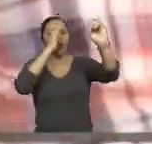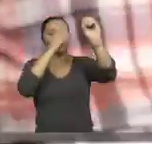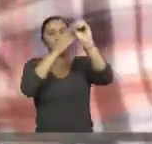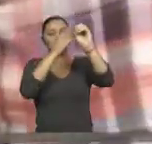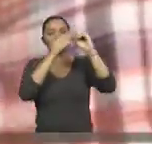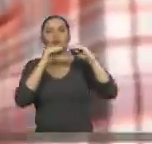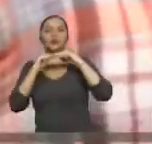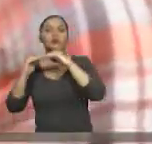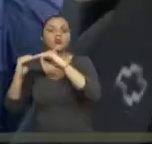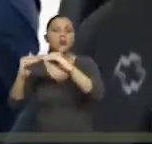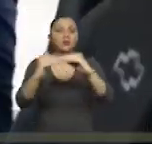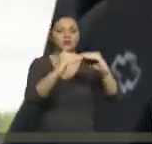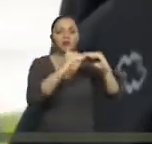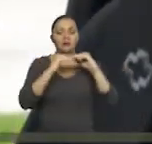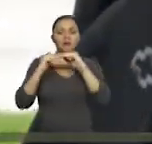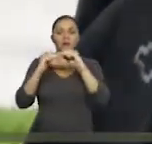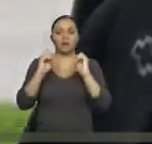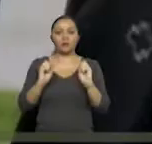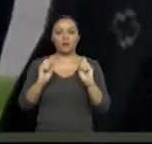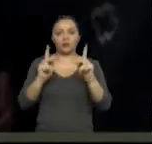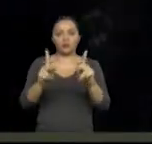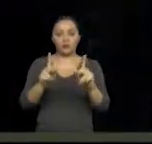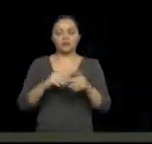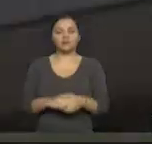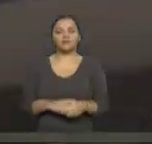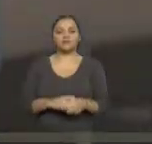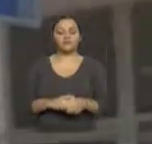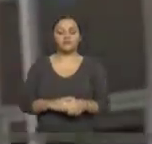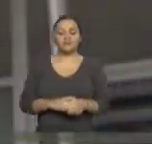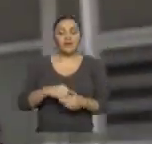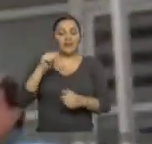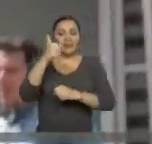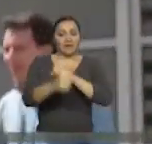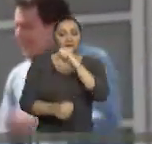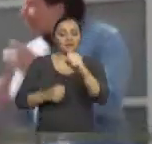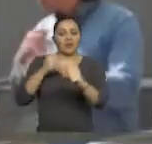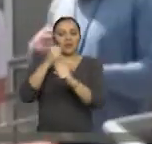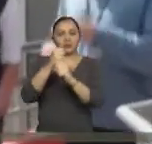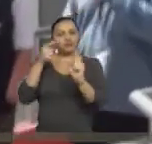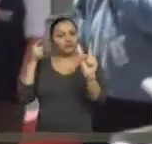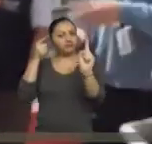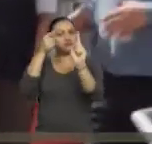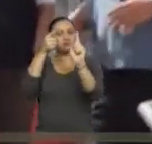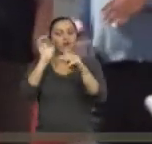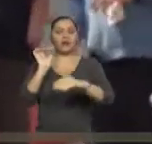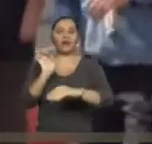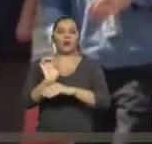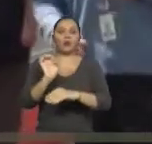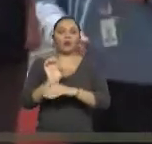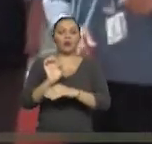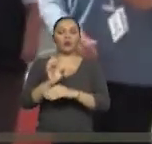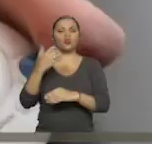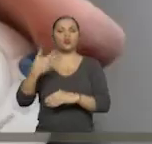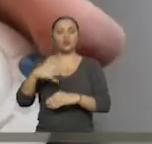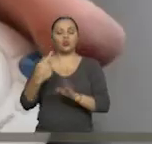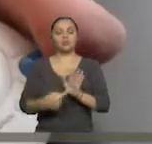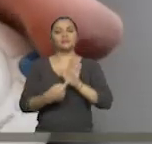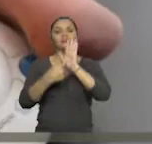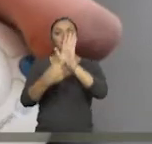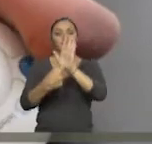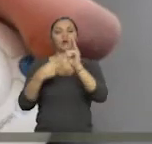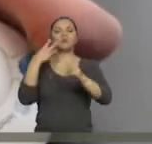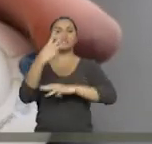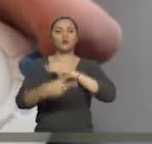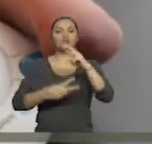equiparar oportunidades. En los últimos 10 años, Ecuador se ha convertido en referente mundial